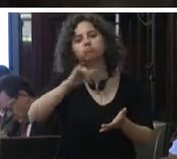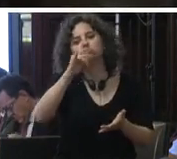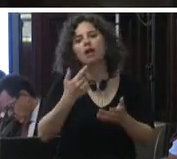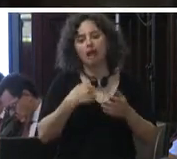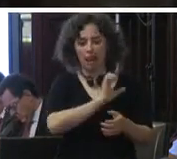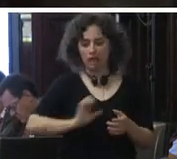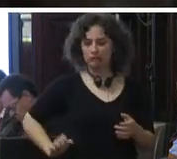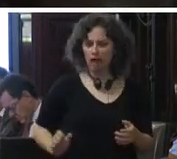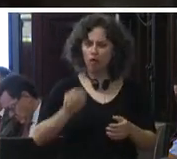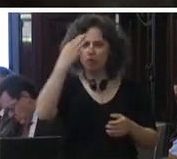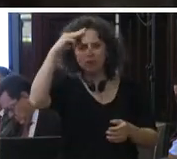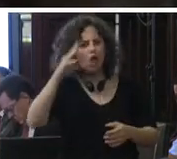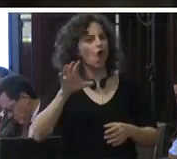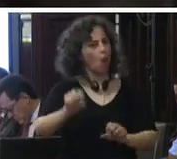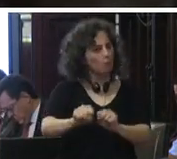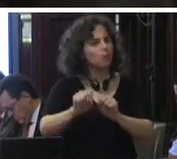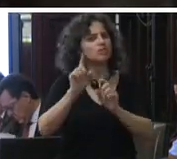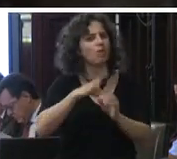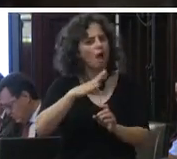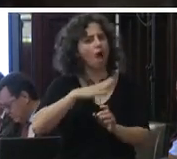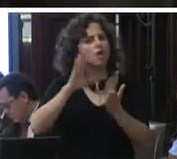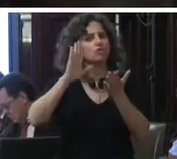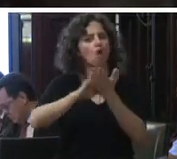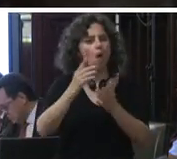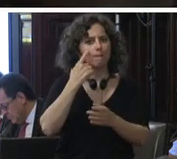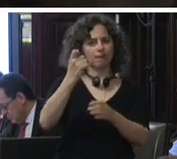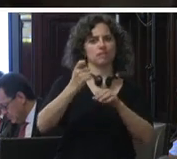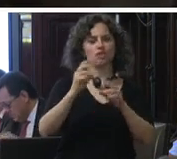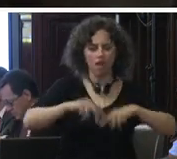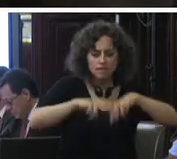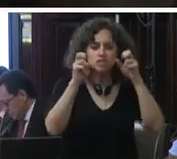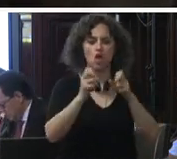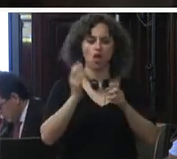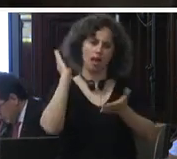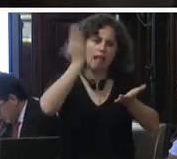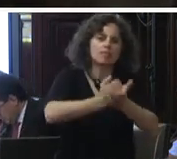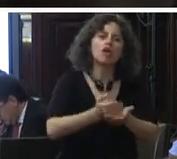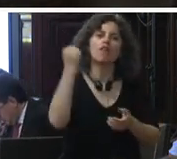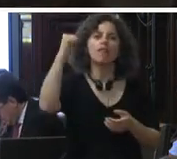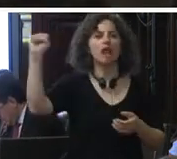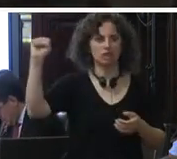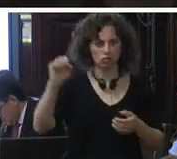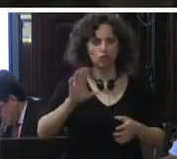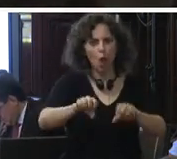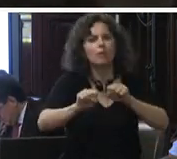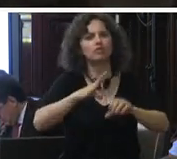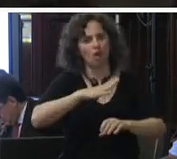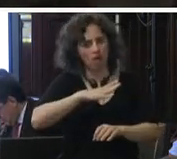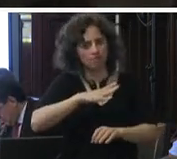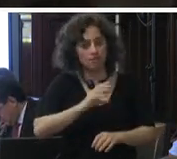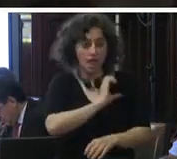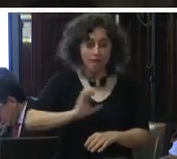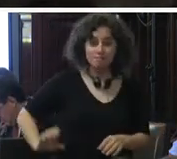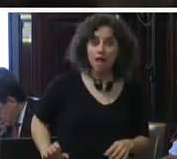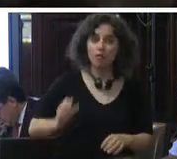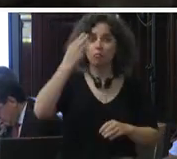se encuentra totalmente comprometido con la prevención investigación y castigo de los delitos la política del estado